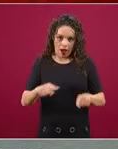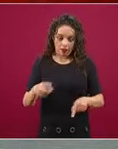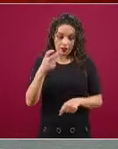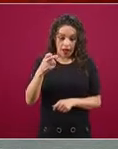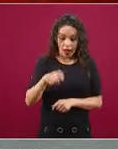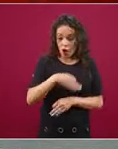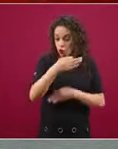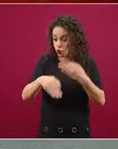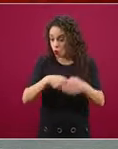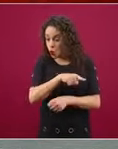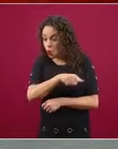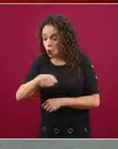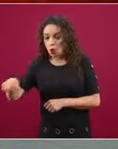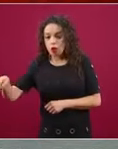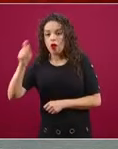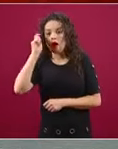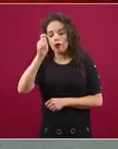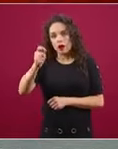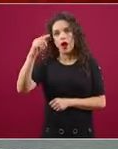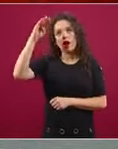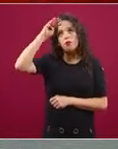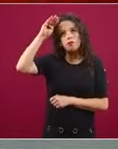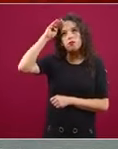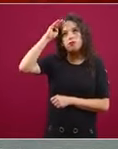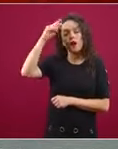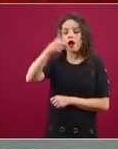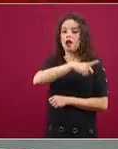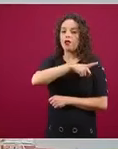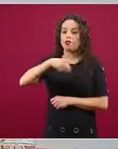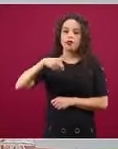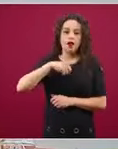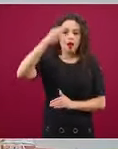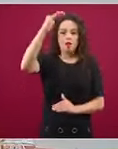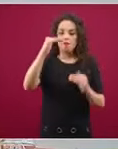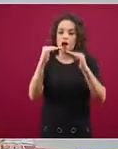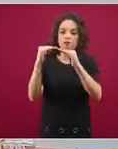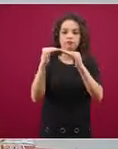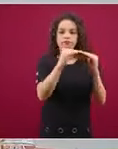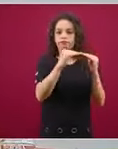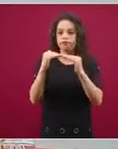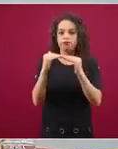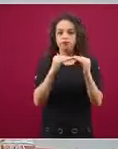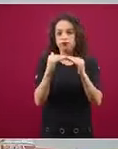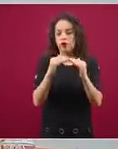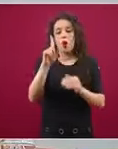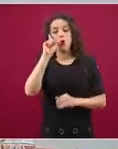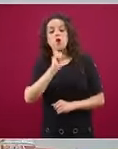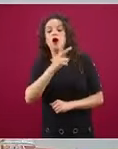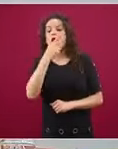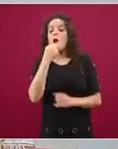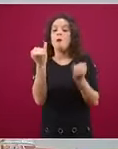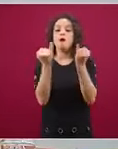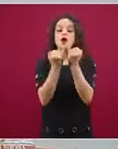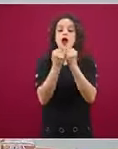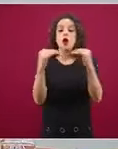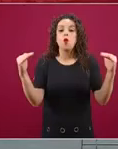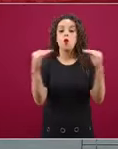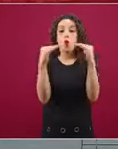con perspectiva de género y propiciando la igualdad. Y también directamente hemos